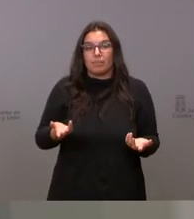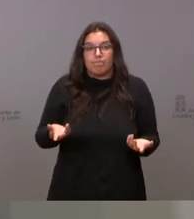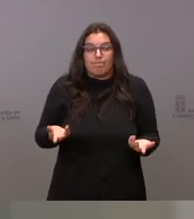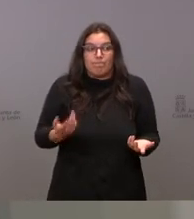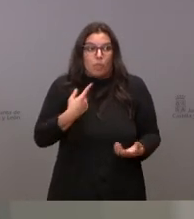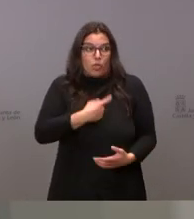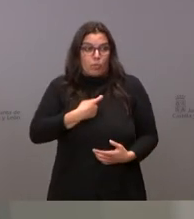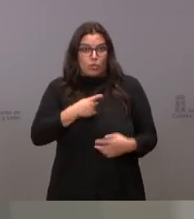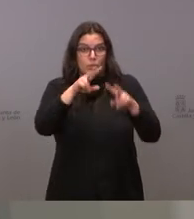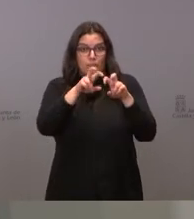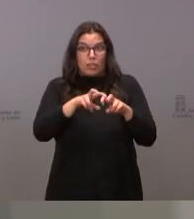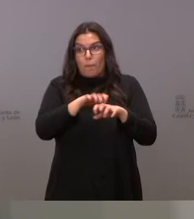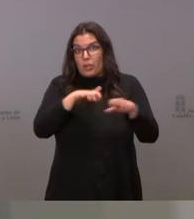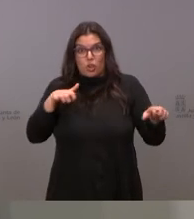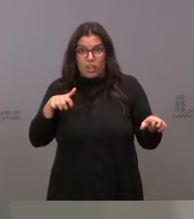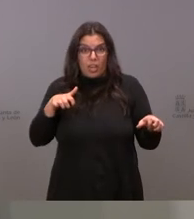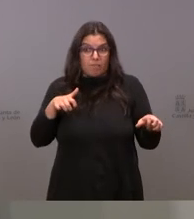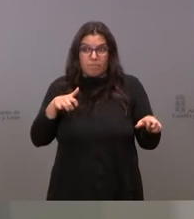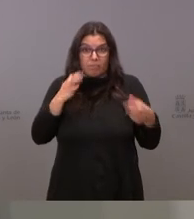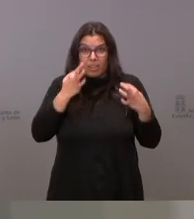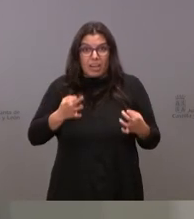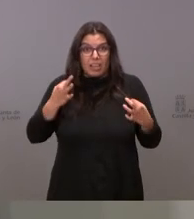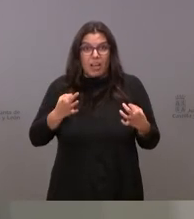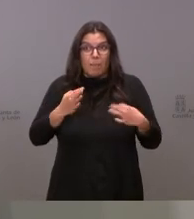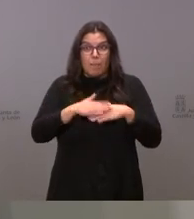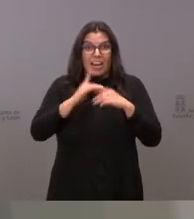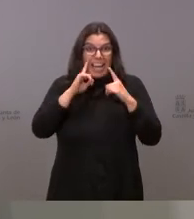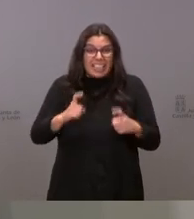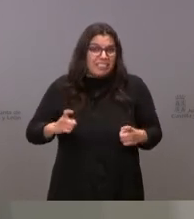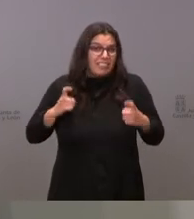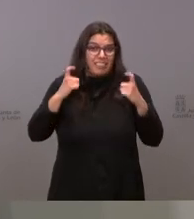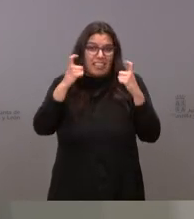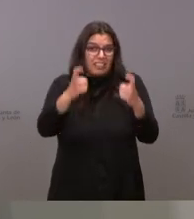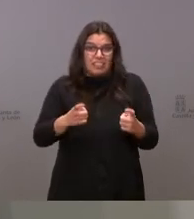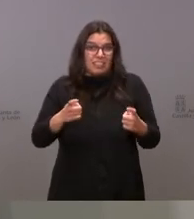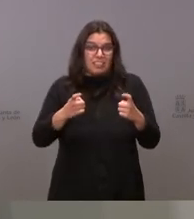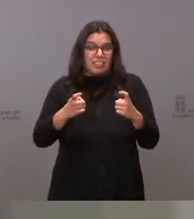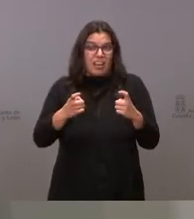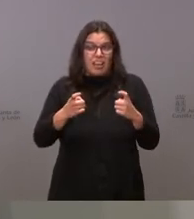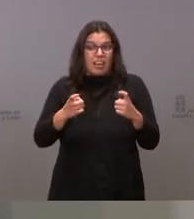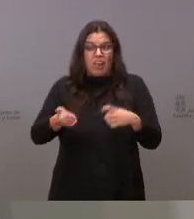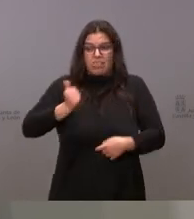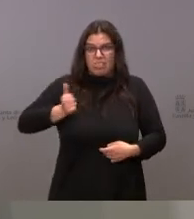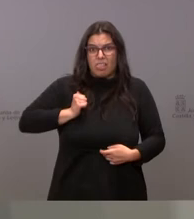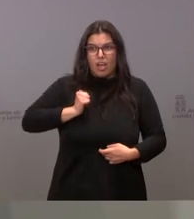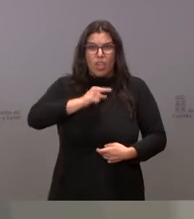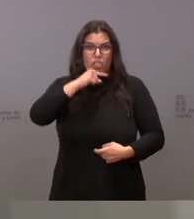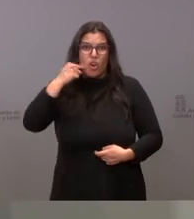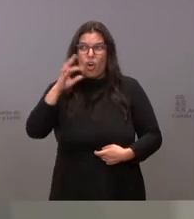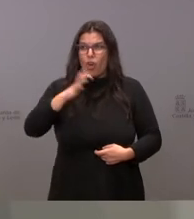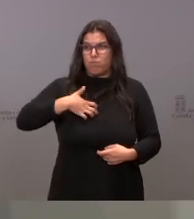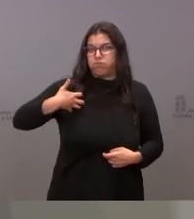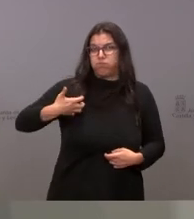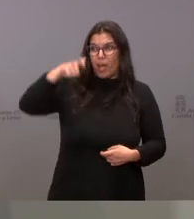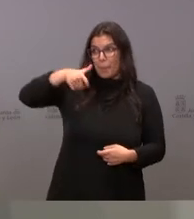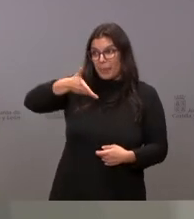Pues, la inmensa mayoría de las veces para intentar explotar el legítimo sentimiento de dolor o de ira o de indignación